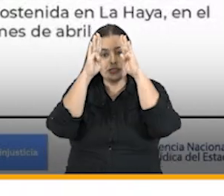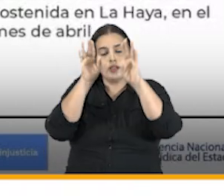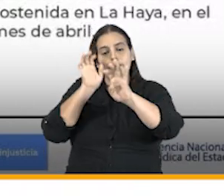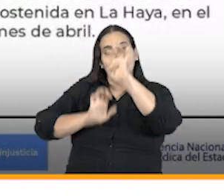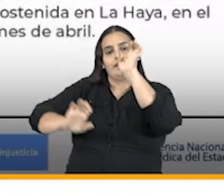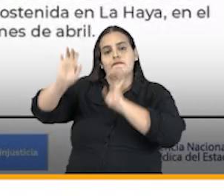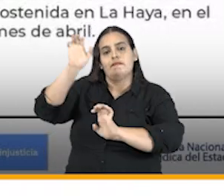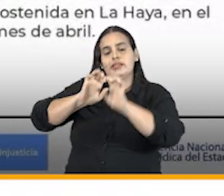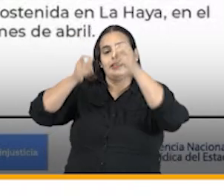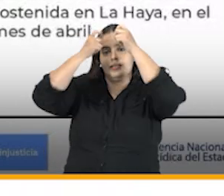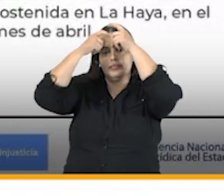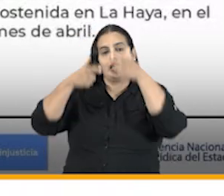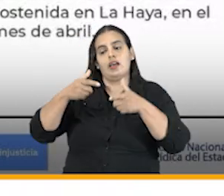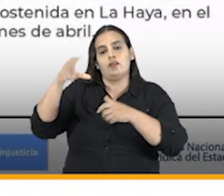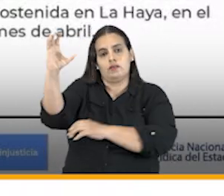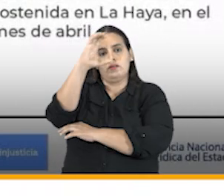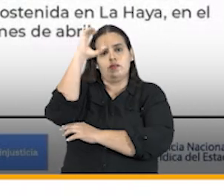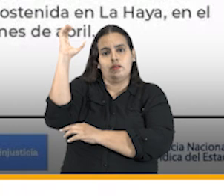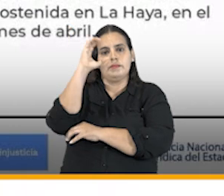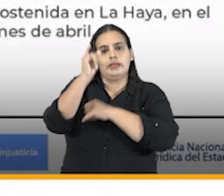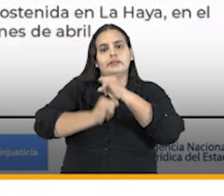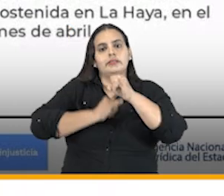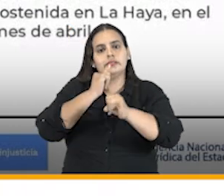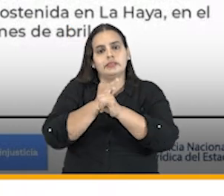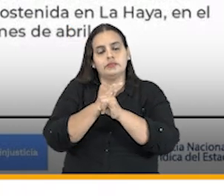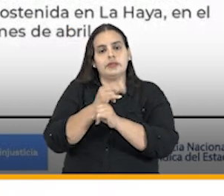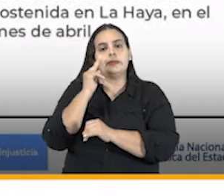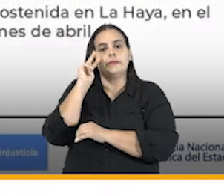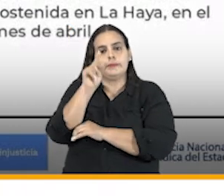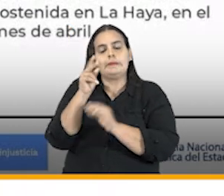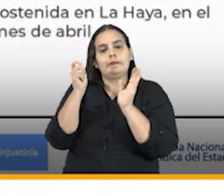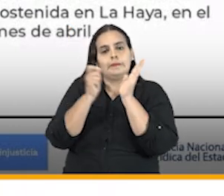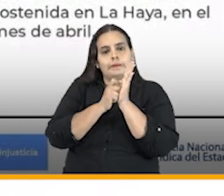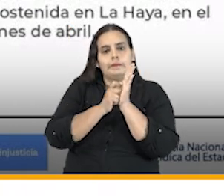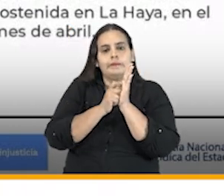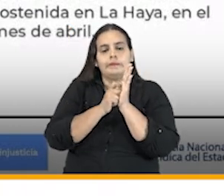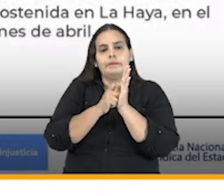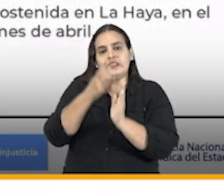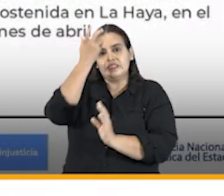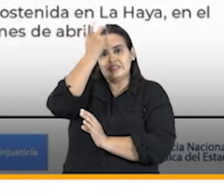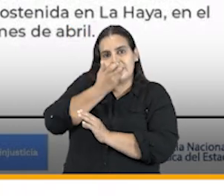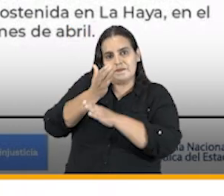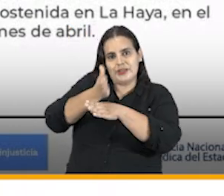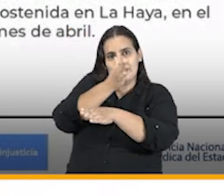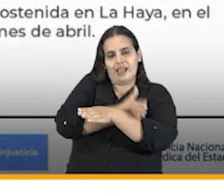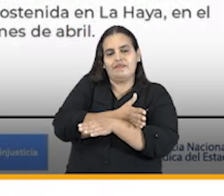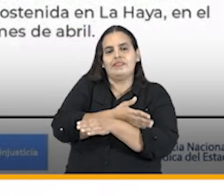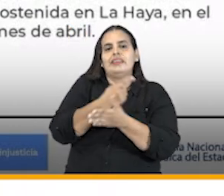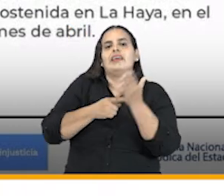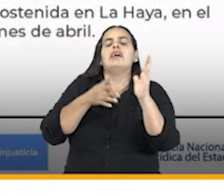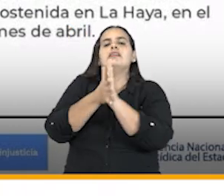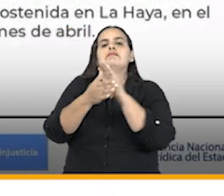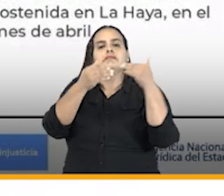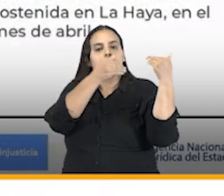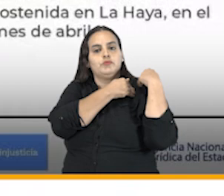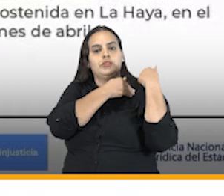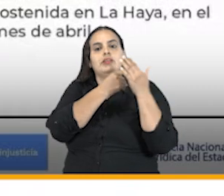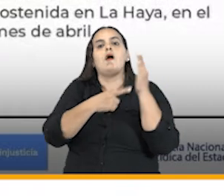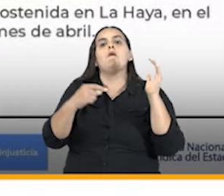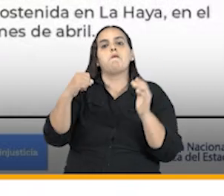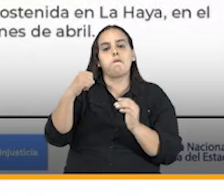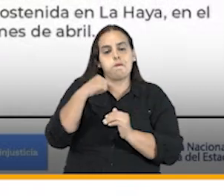defensa del estado colombiano ante la corte penal internacional en la etapa de examen preliminar que es la que la agencia tiene a su cargo